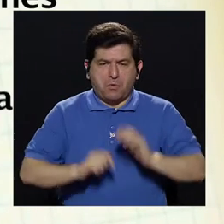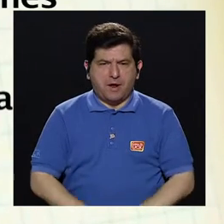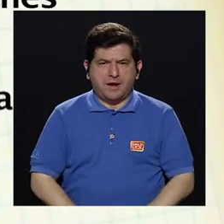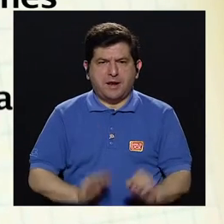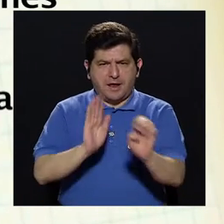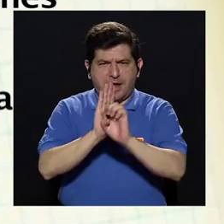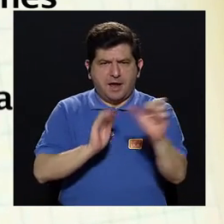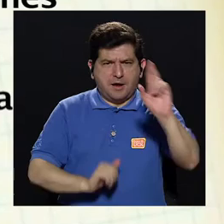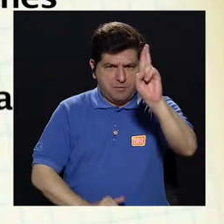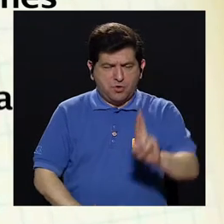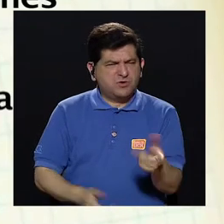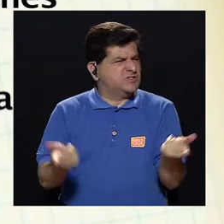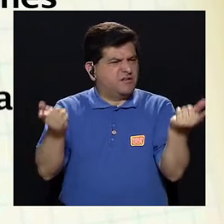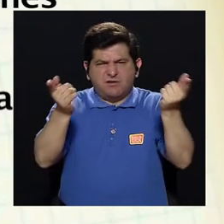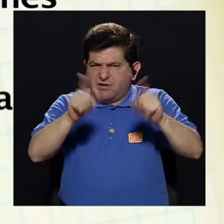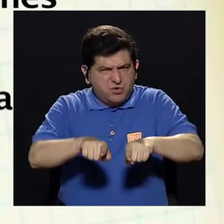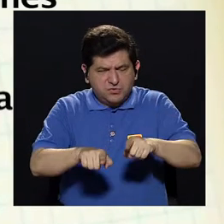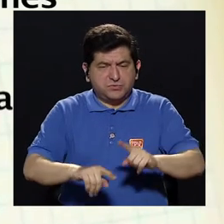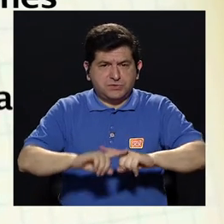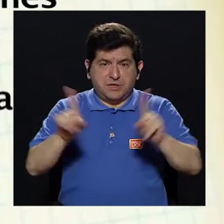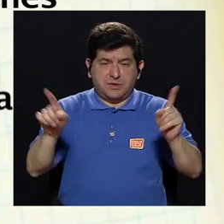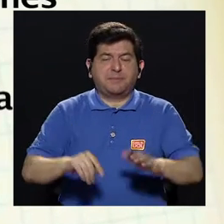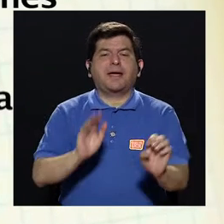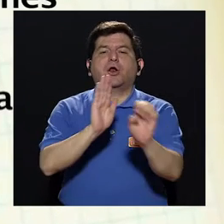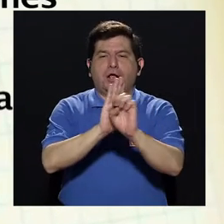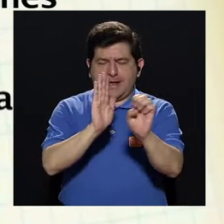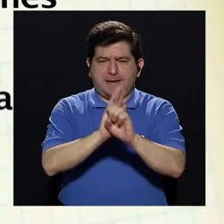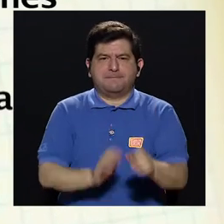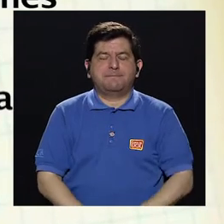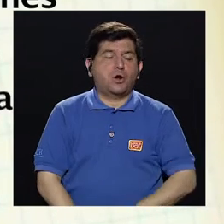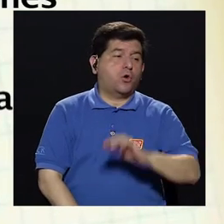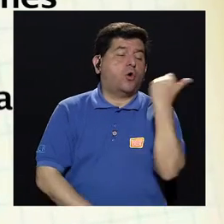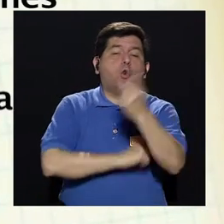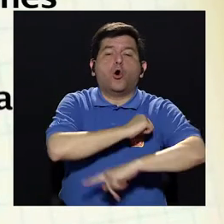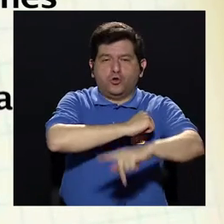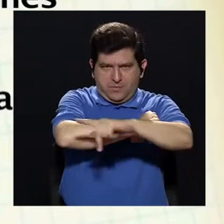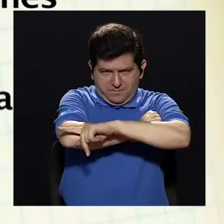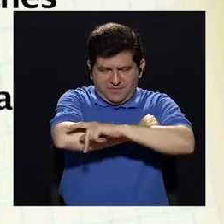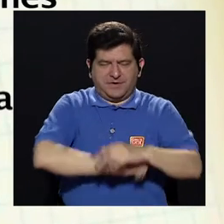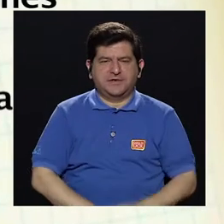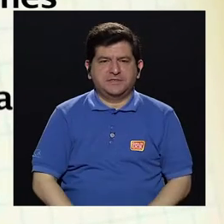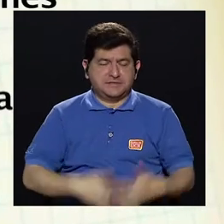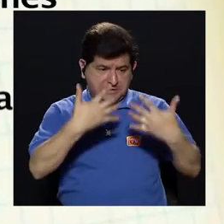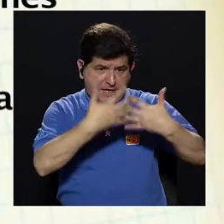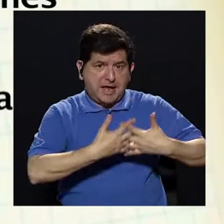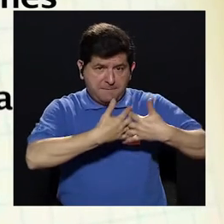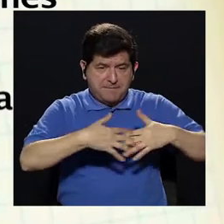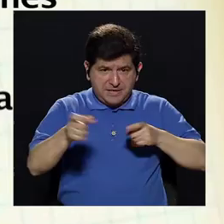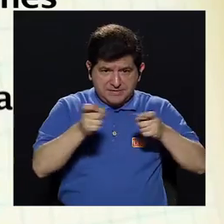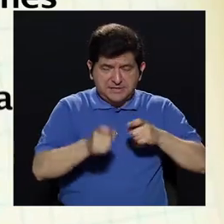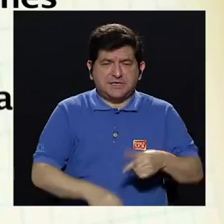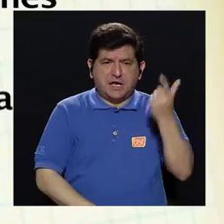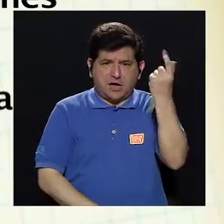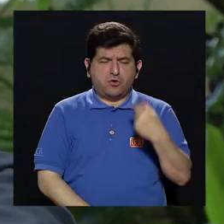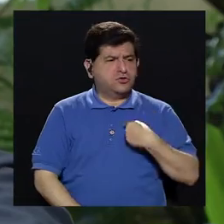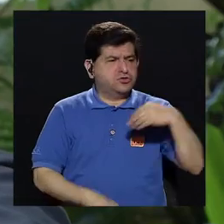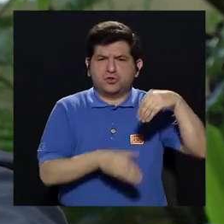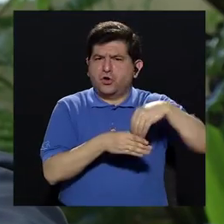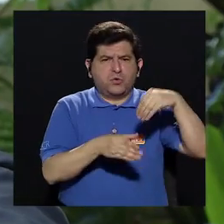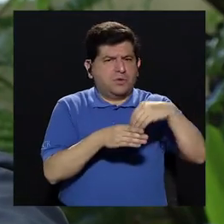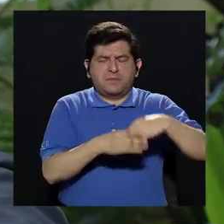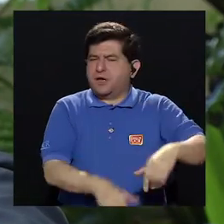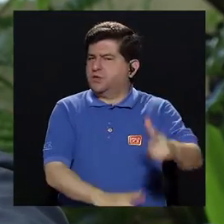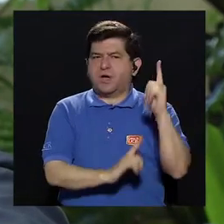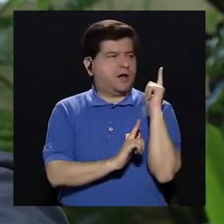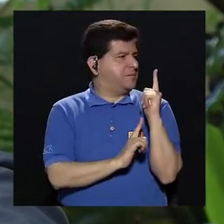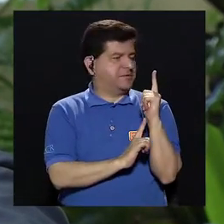Entonces, por ejemplo, en Costa Rica no se da tanto eso, pero voy a dar un ejemplo. En otros países, hay operadoras de pensiones que dicen, yo no invierto